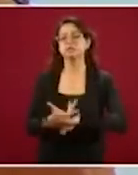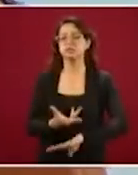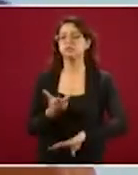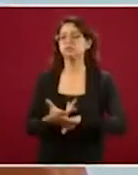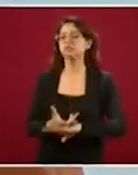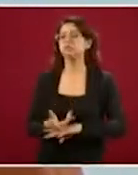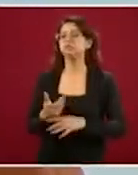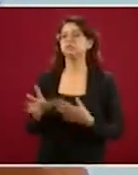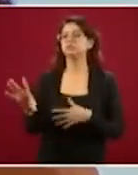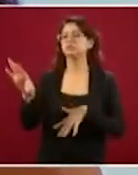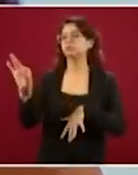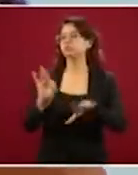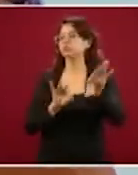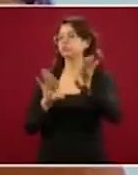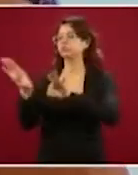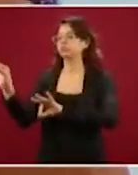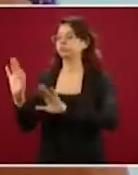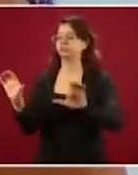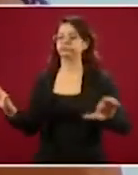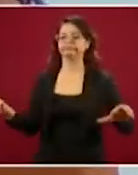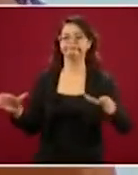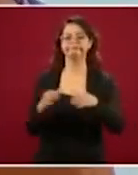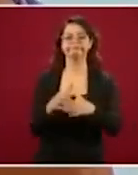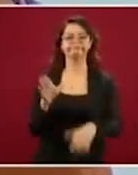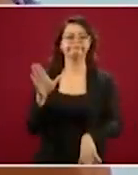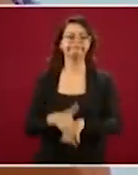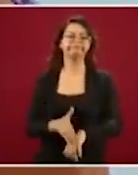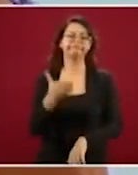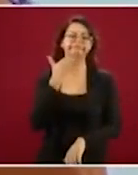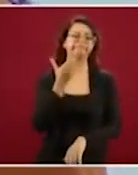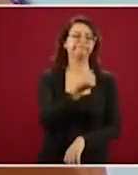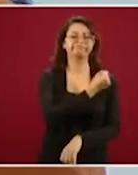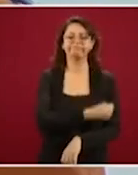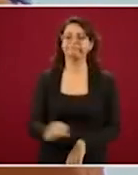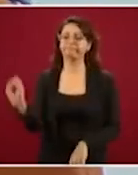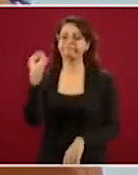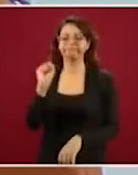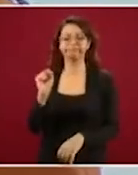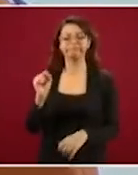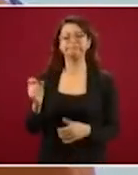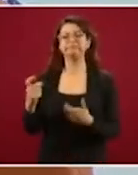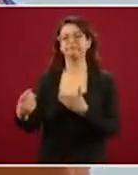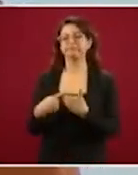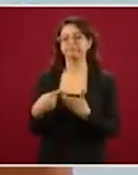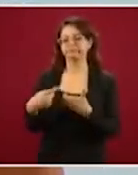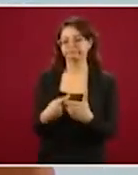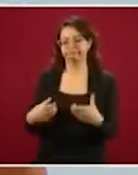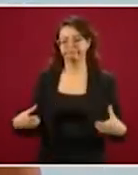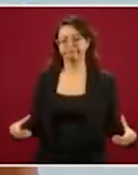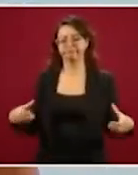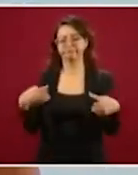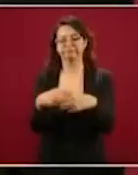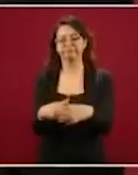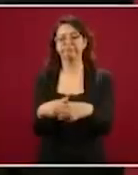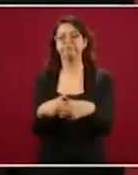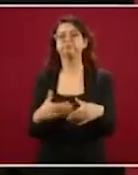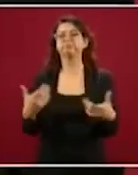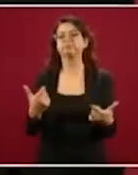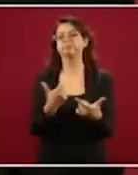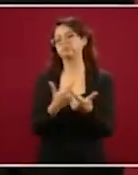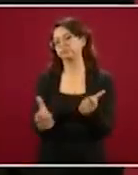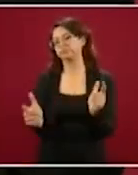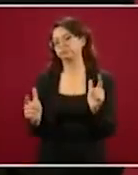mejores expertos de sus países en este tipo de minas. Es así que el grupo